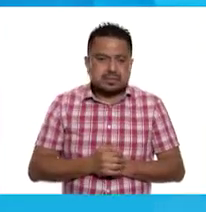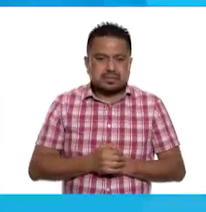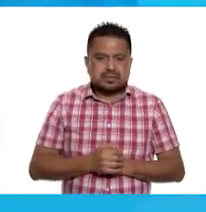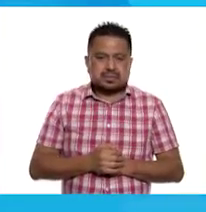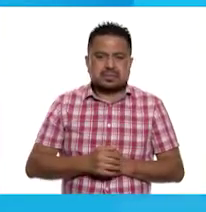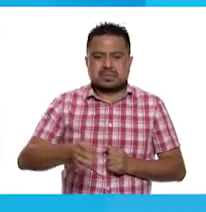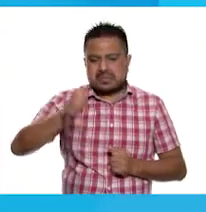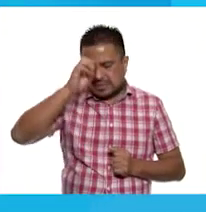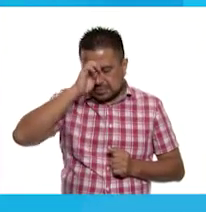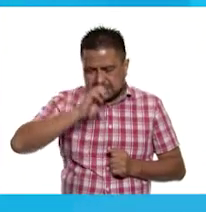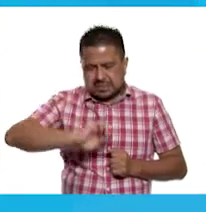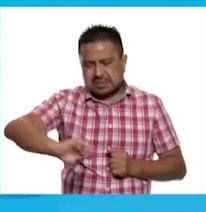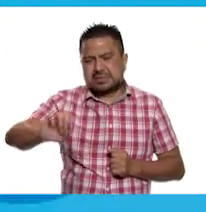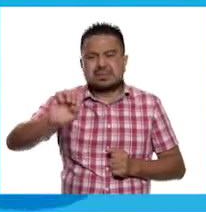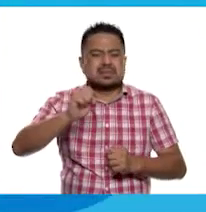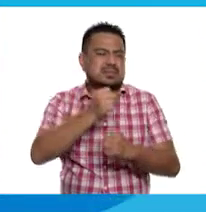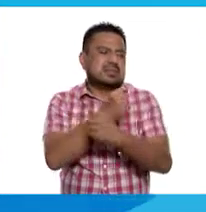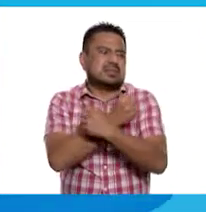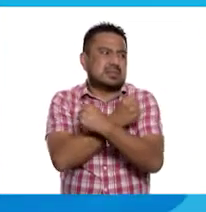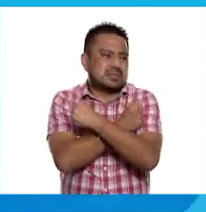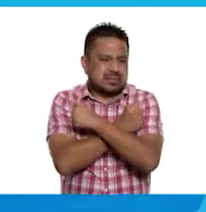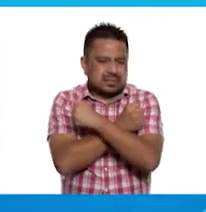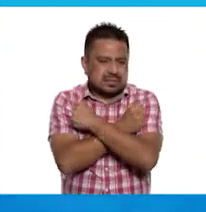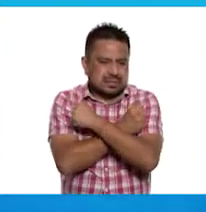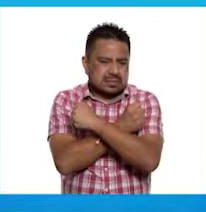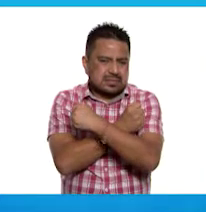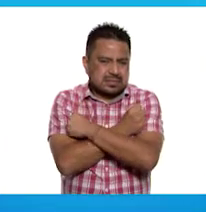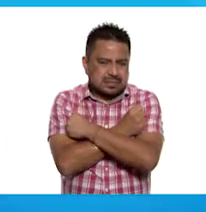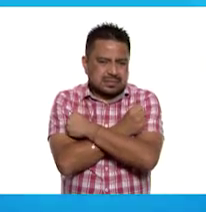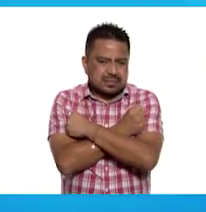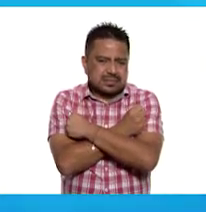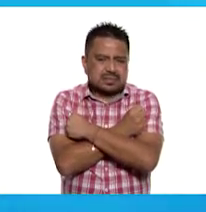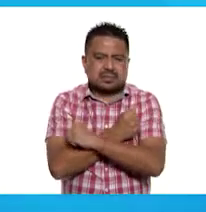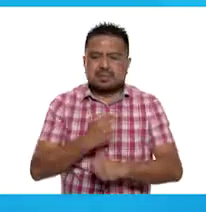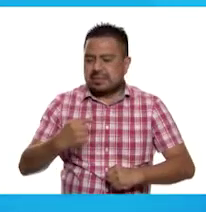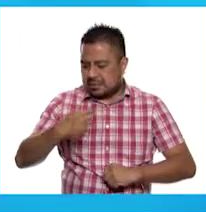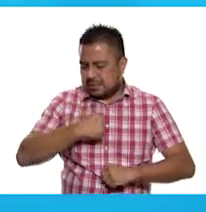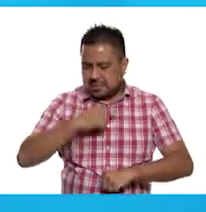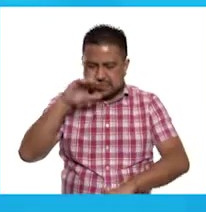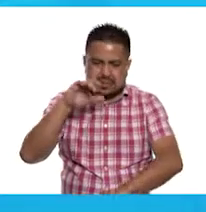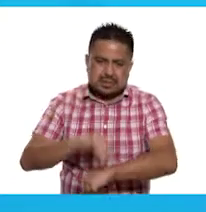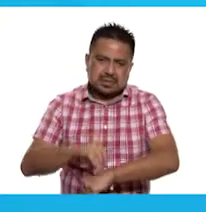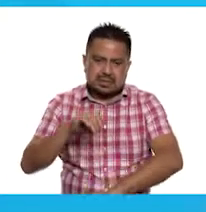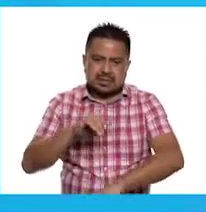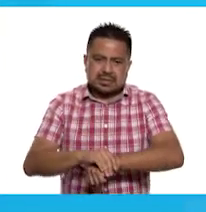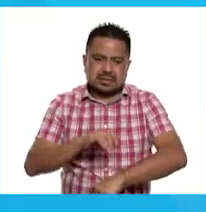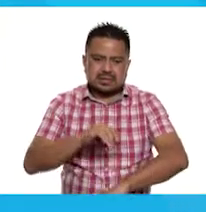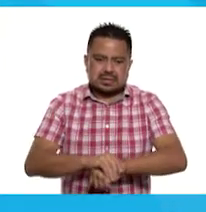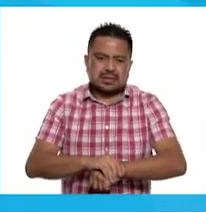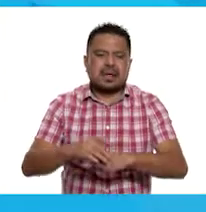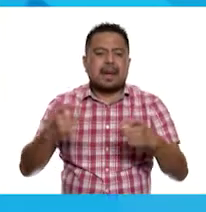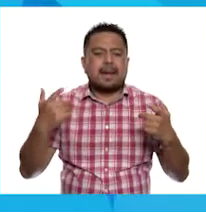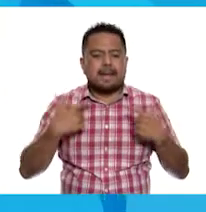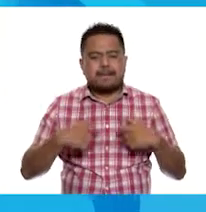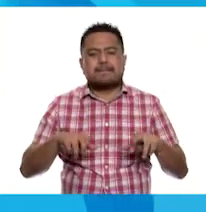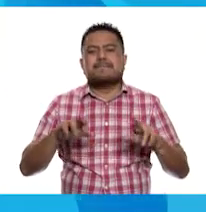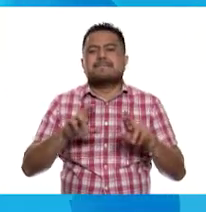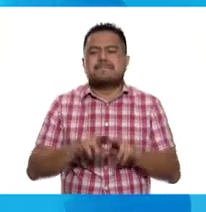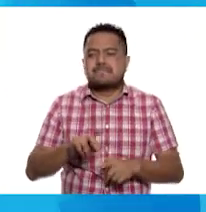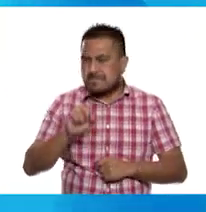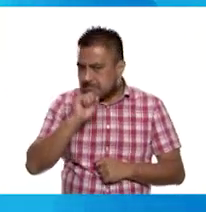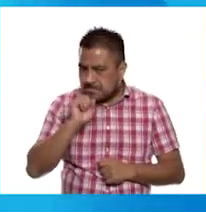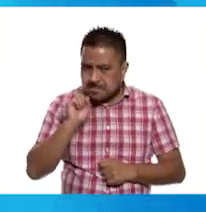extraño abrazar a mis amigos y maestra. Maestra.